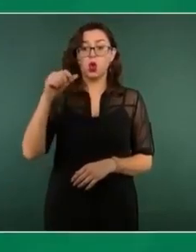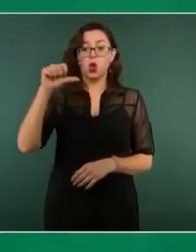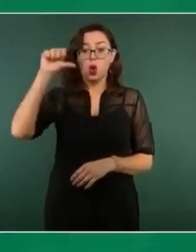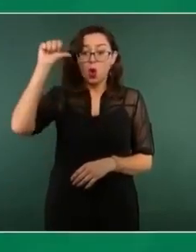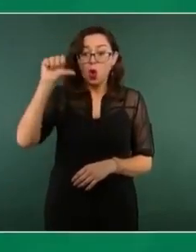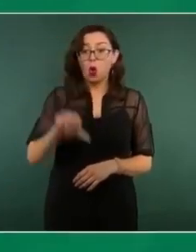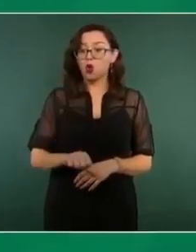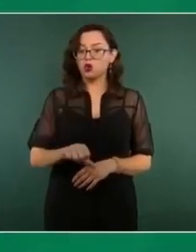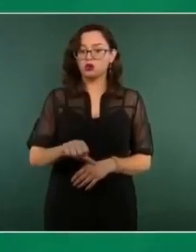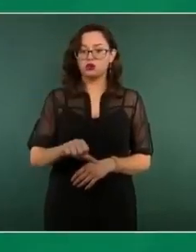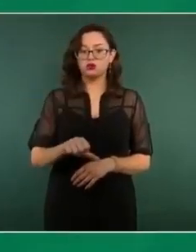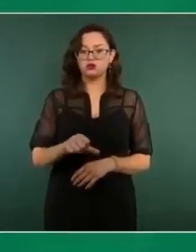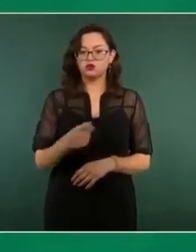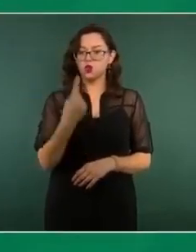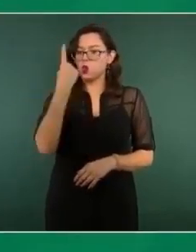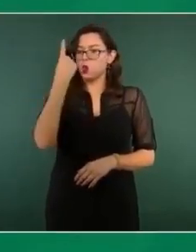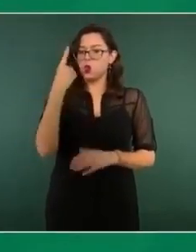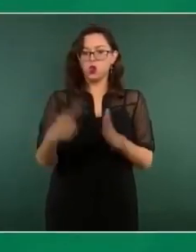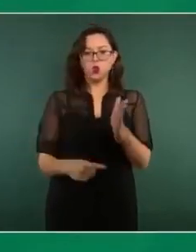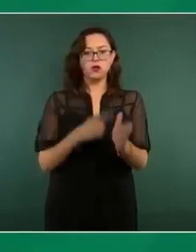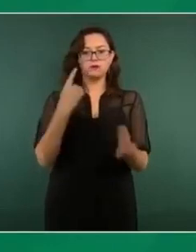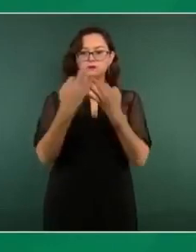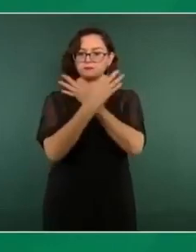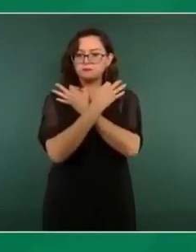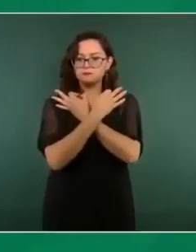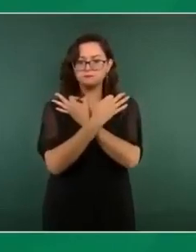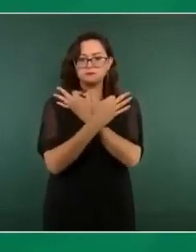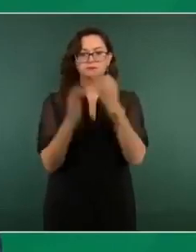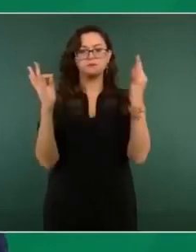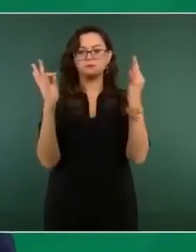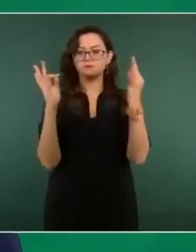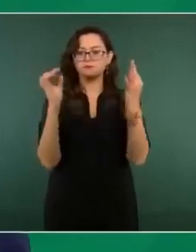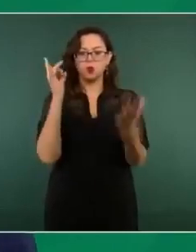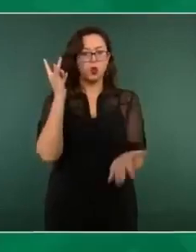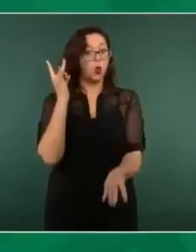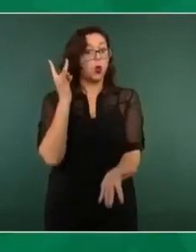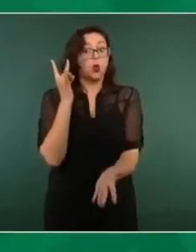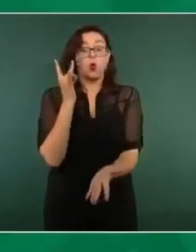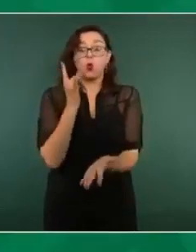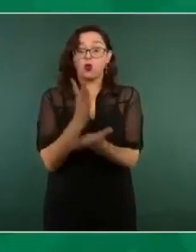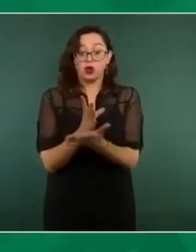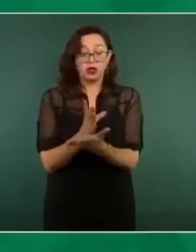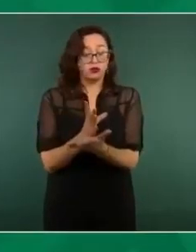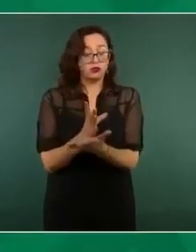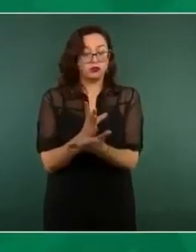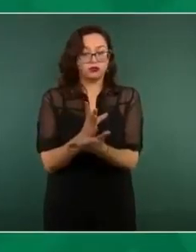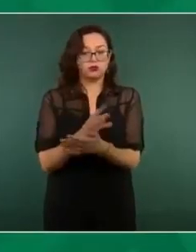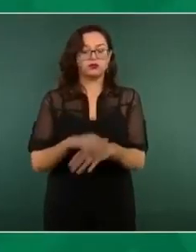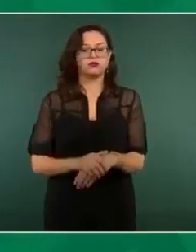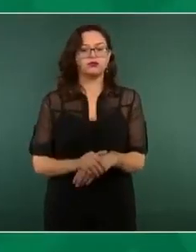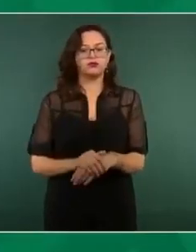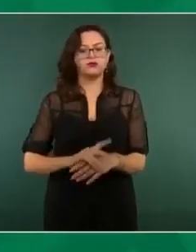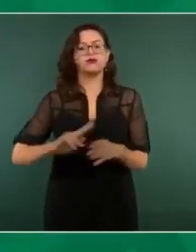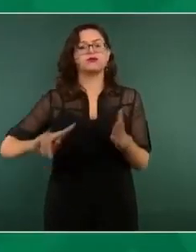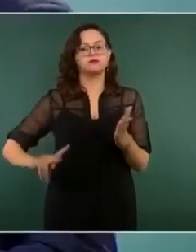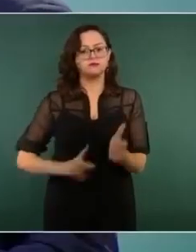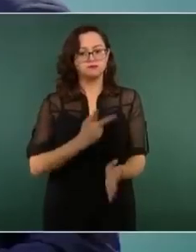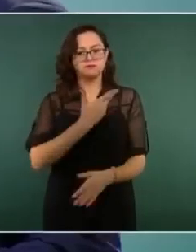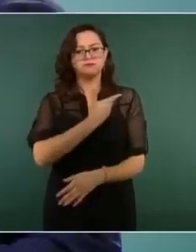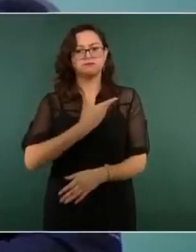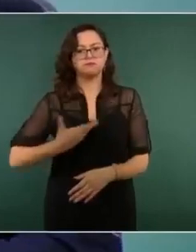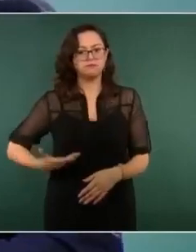daré a este respecto. Nuevamente, señor presidente, en lo personal